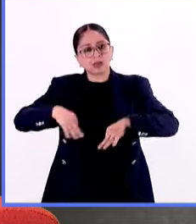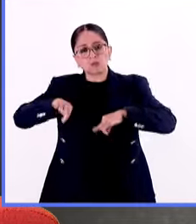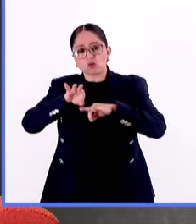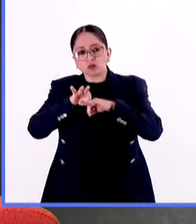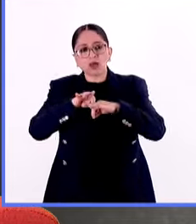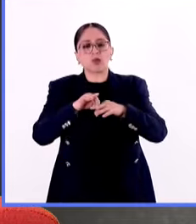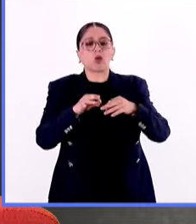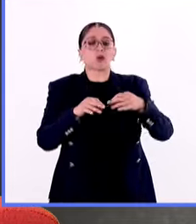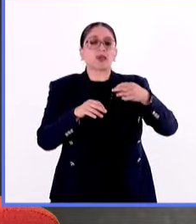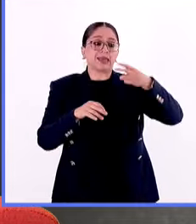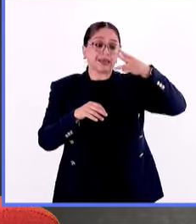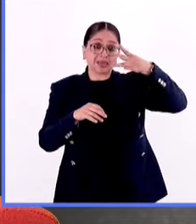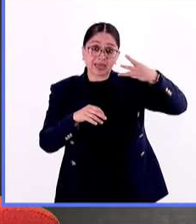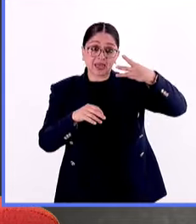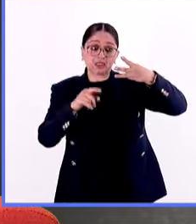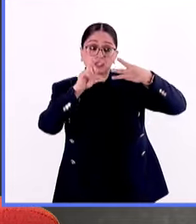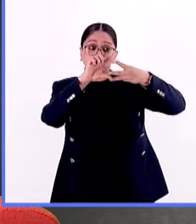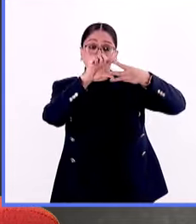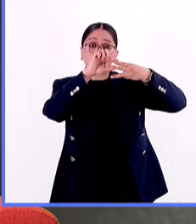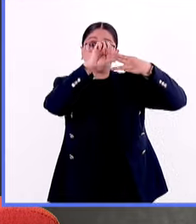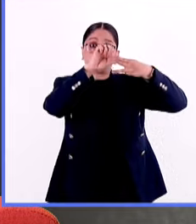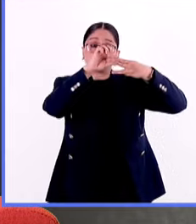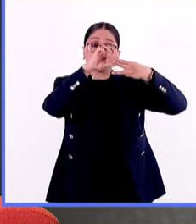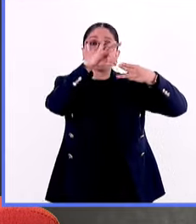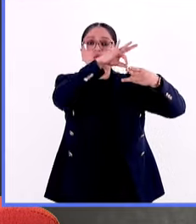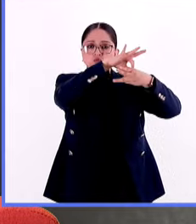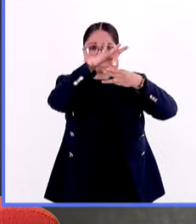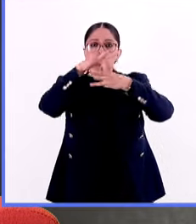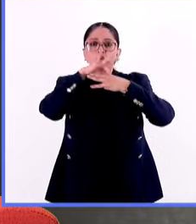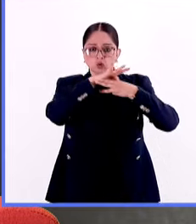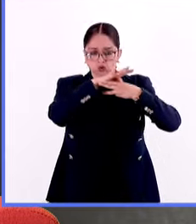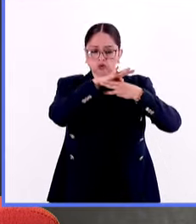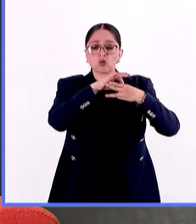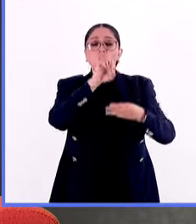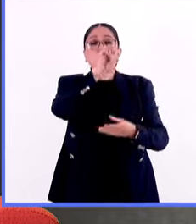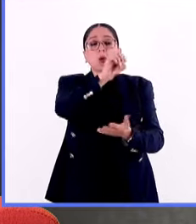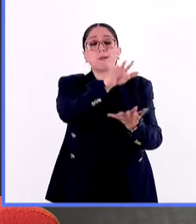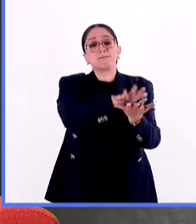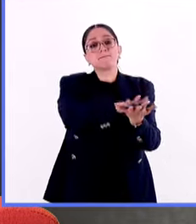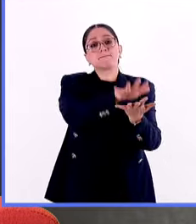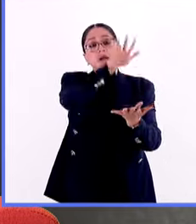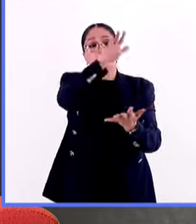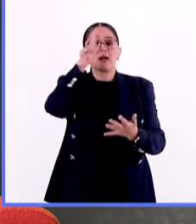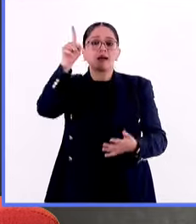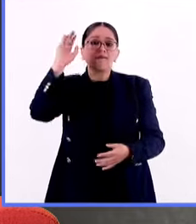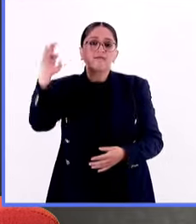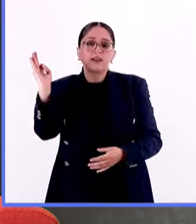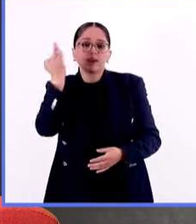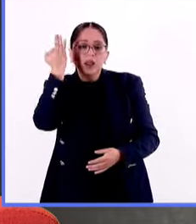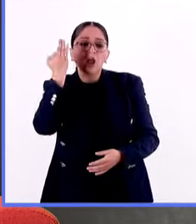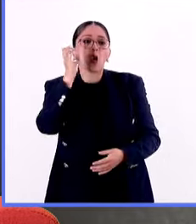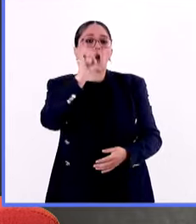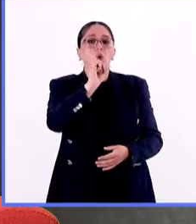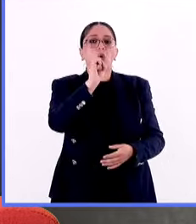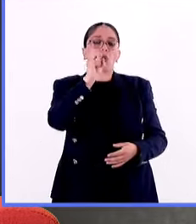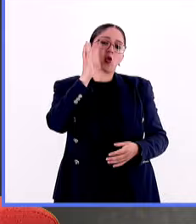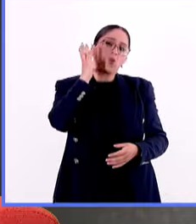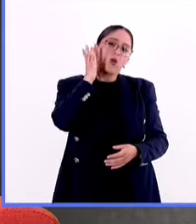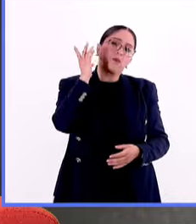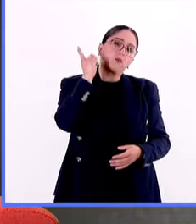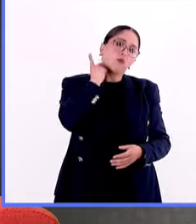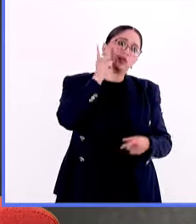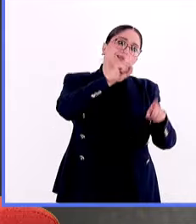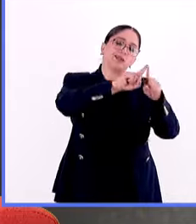votación del Congreso General y la aprobación de la mayoría de los congresos en los estados. Estos mecanismos